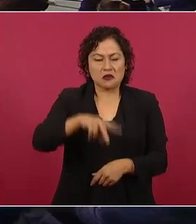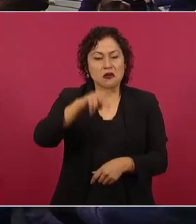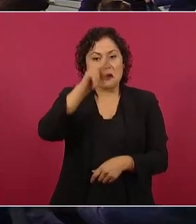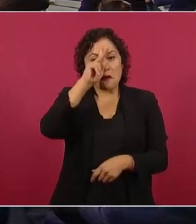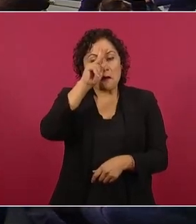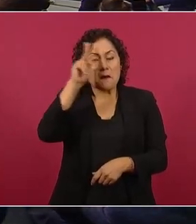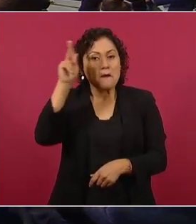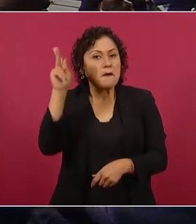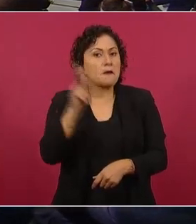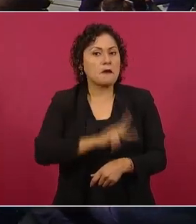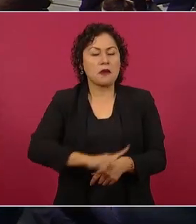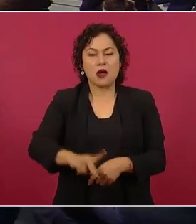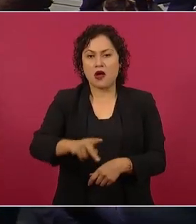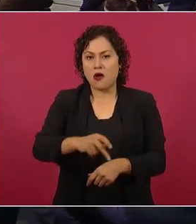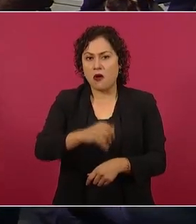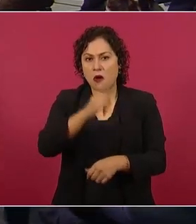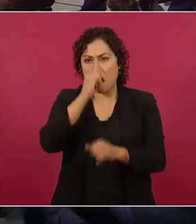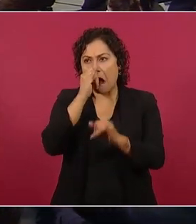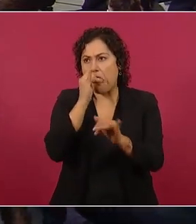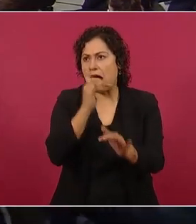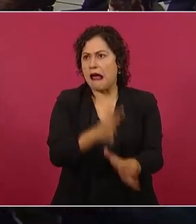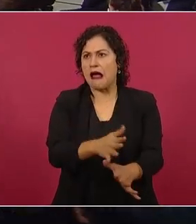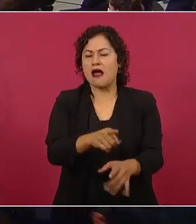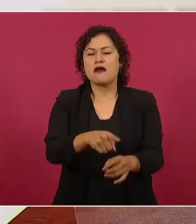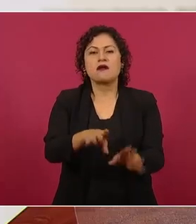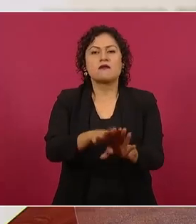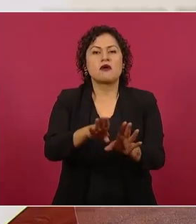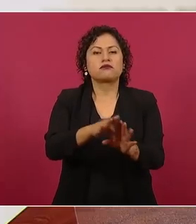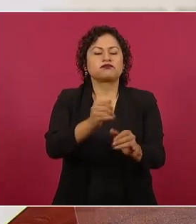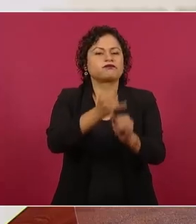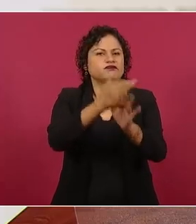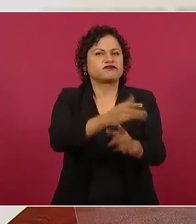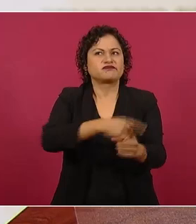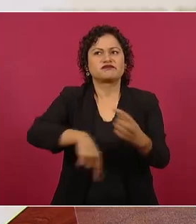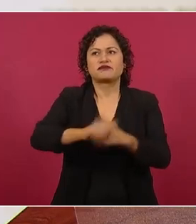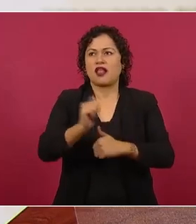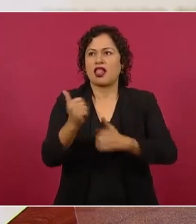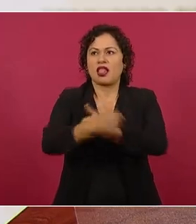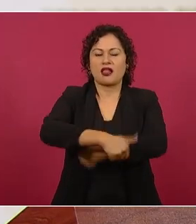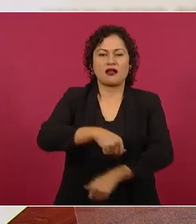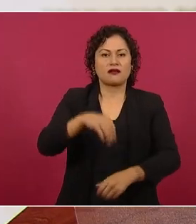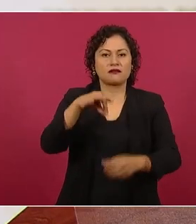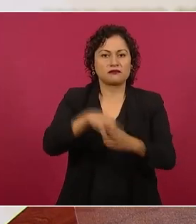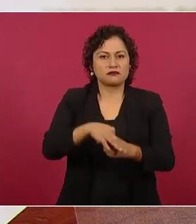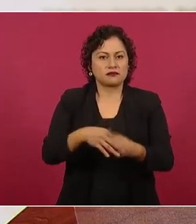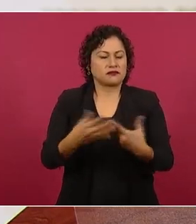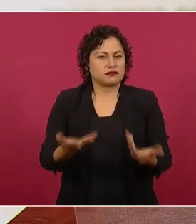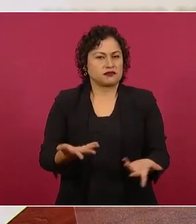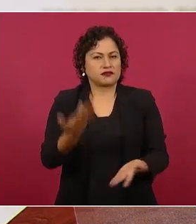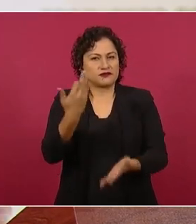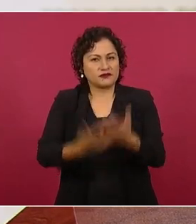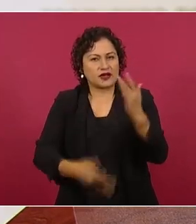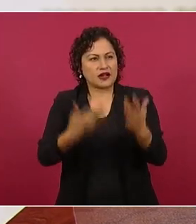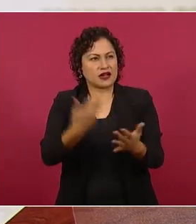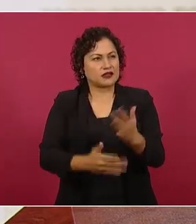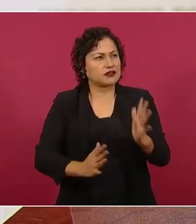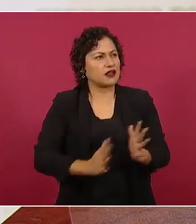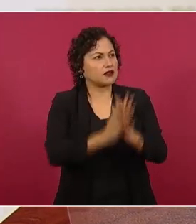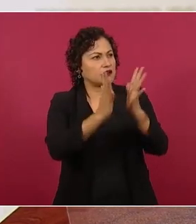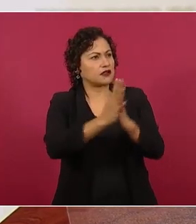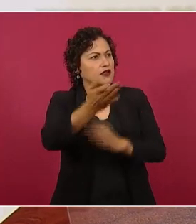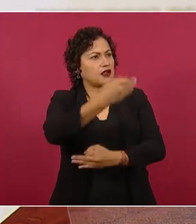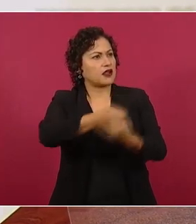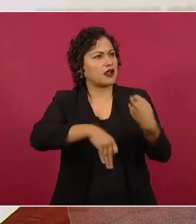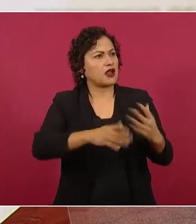con más imposiciones, con falta de democracia, con predominio de